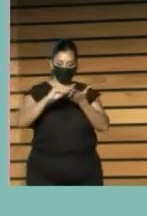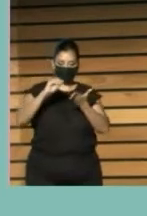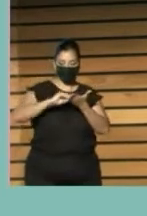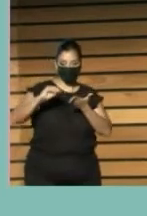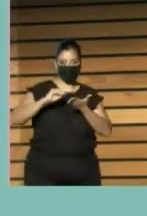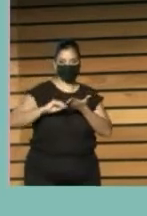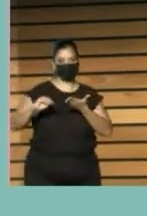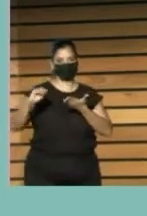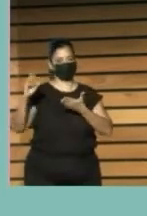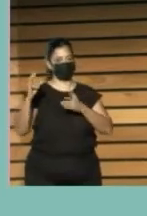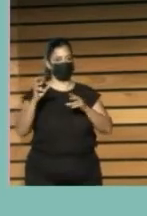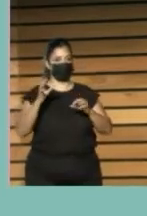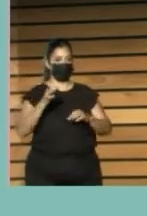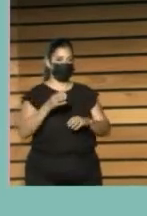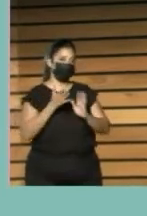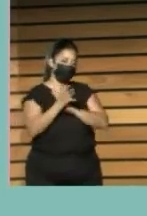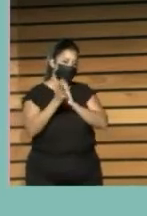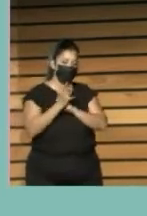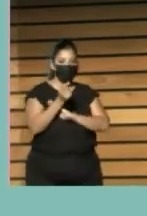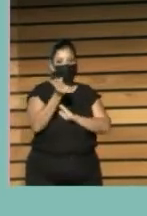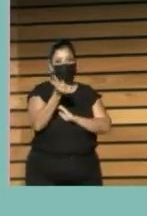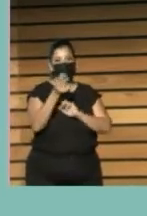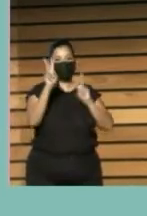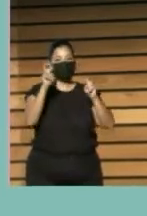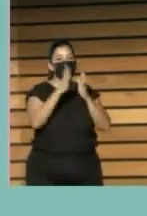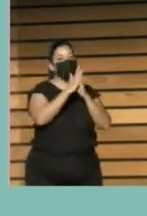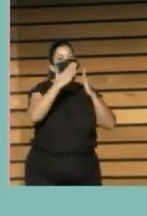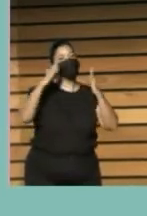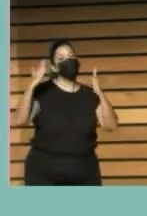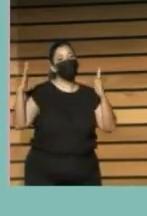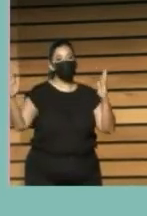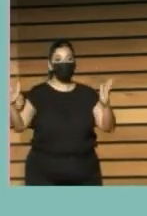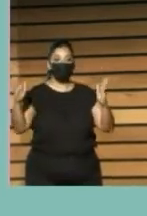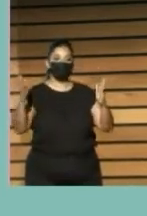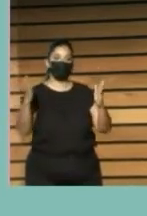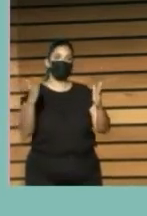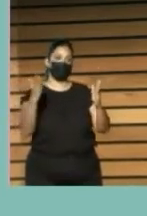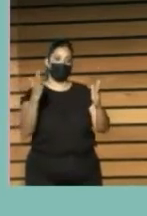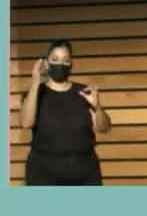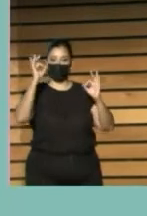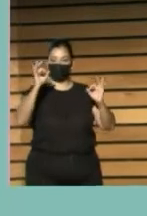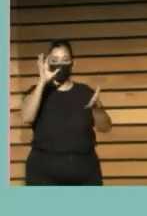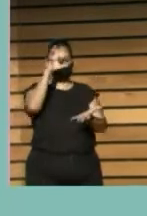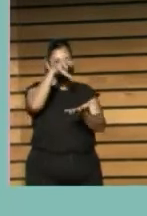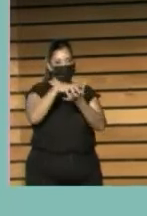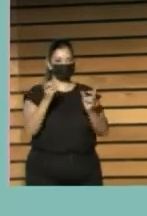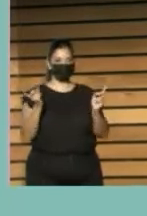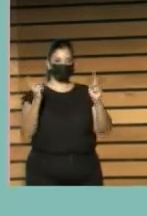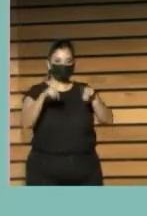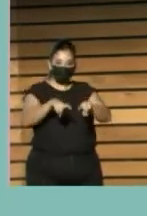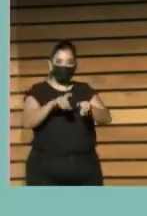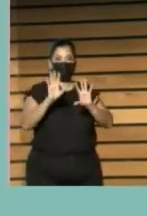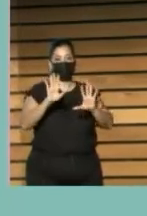manifiesto el valor de las bibliotecas Como lugares de encuentro en el contexto digital Claro,